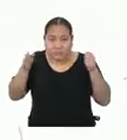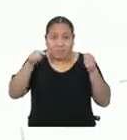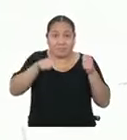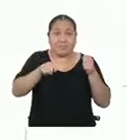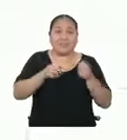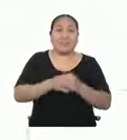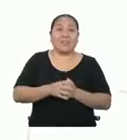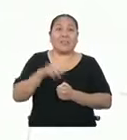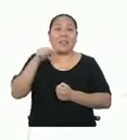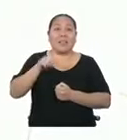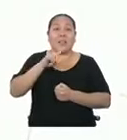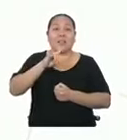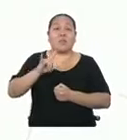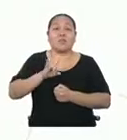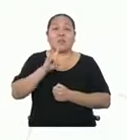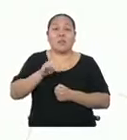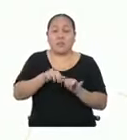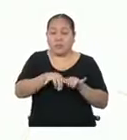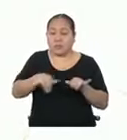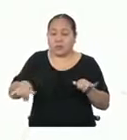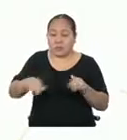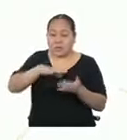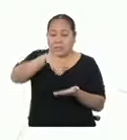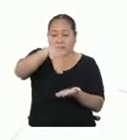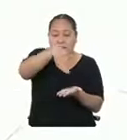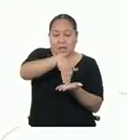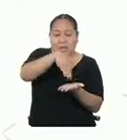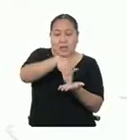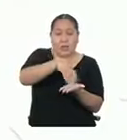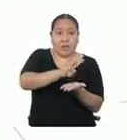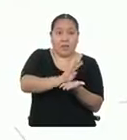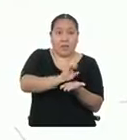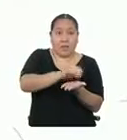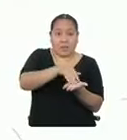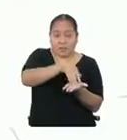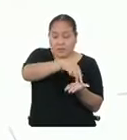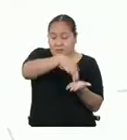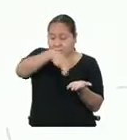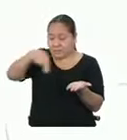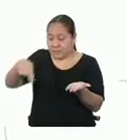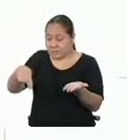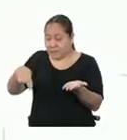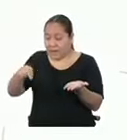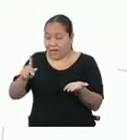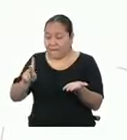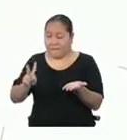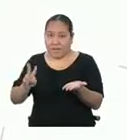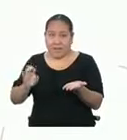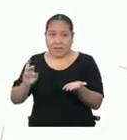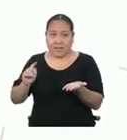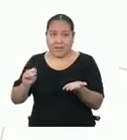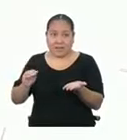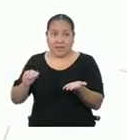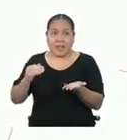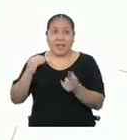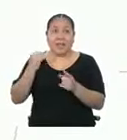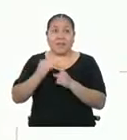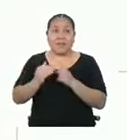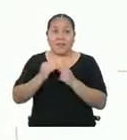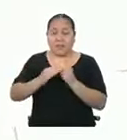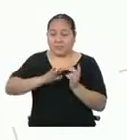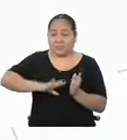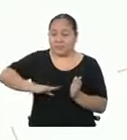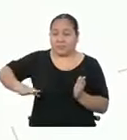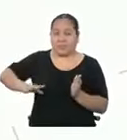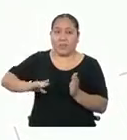de la base, utilizaremos la distancia del centro de la base a uno de los vértices de la base y la medida de la mitad del lado de la base,